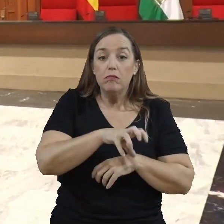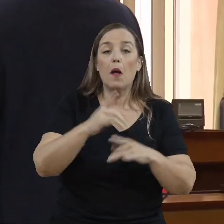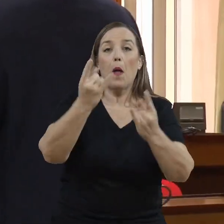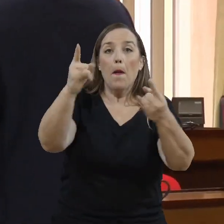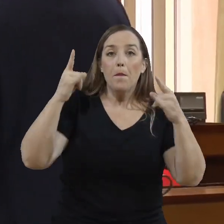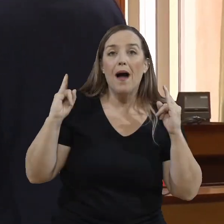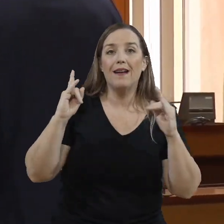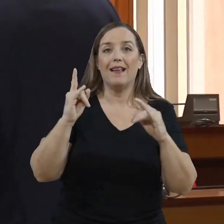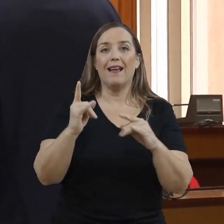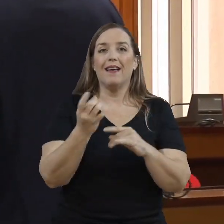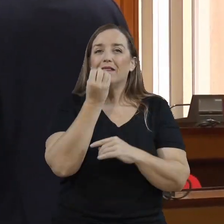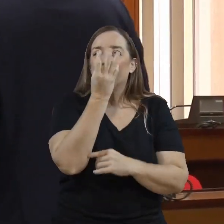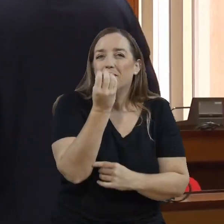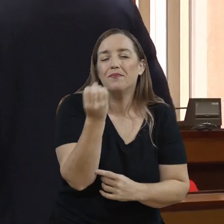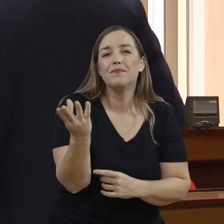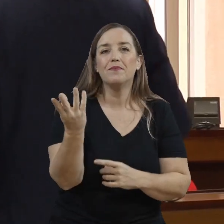cebra.